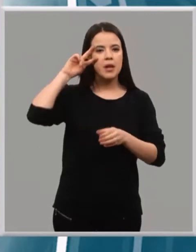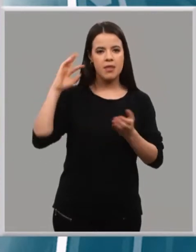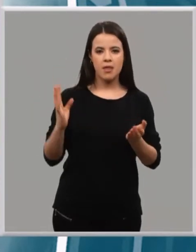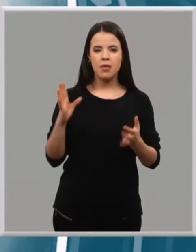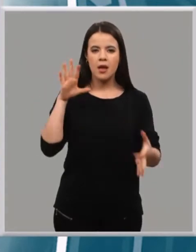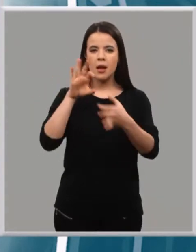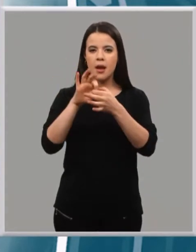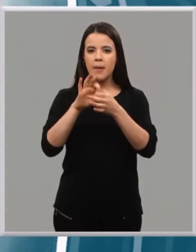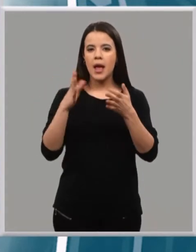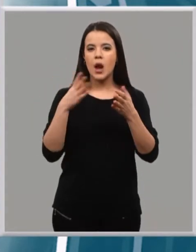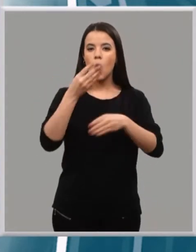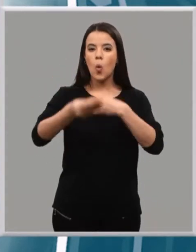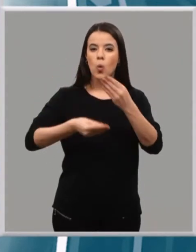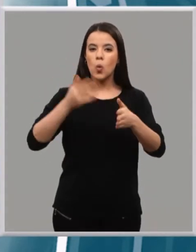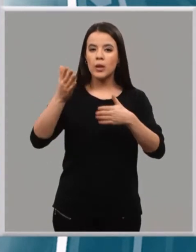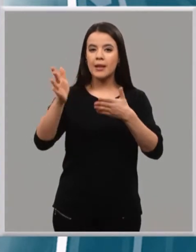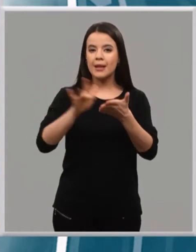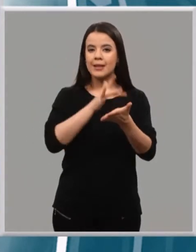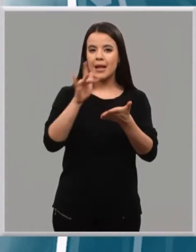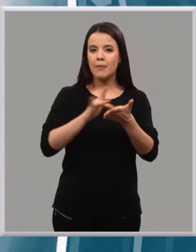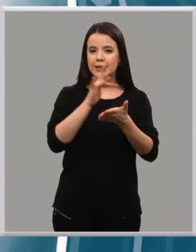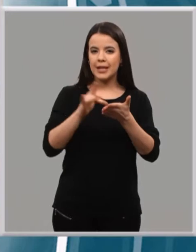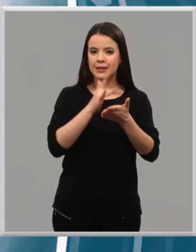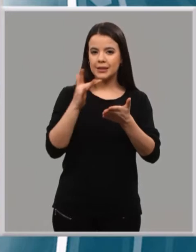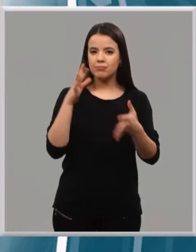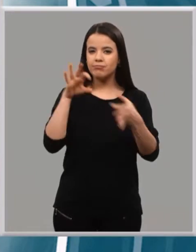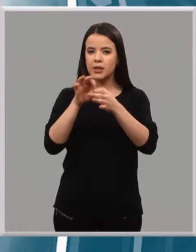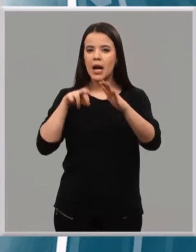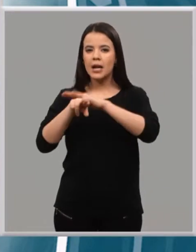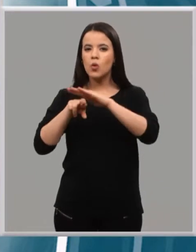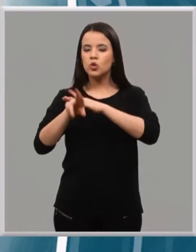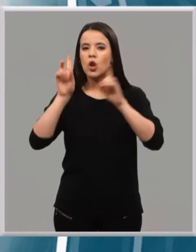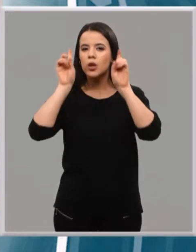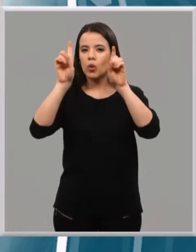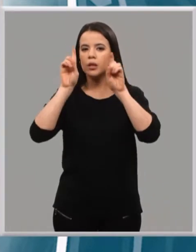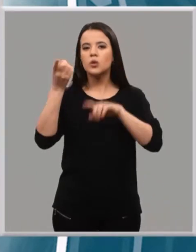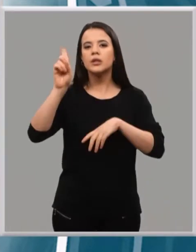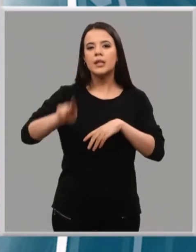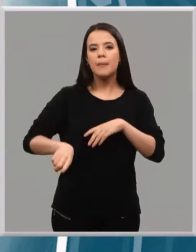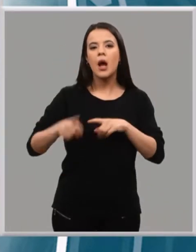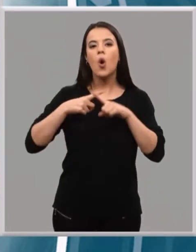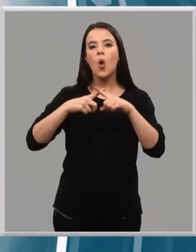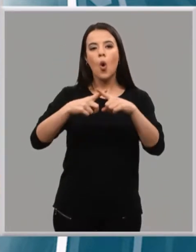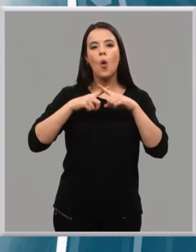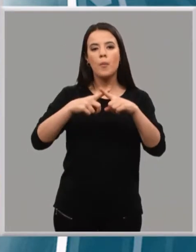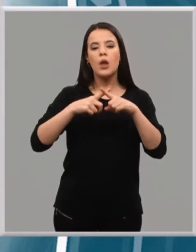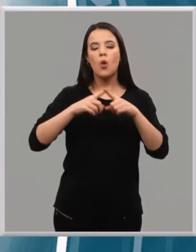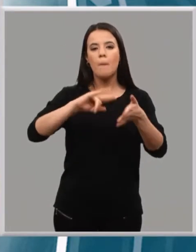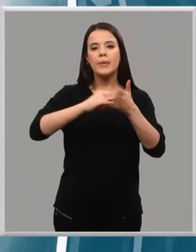con el uso de las tabletas digitales como recurso educativo, pero que se combina con metodología de aprendizaje